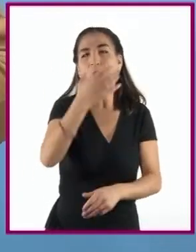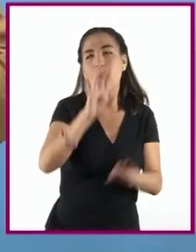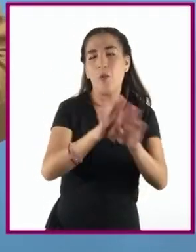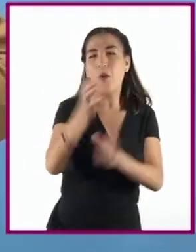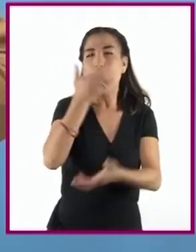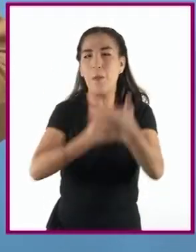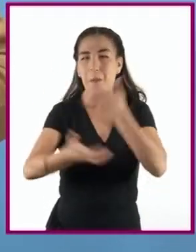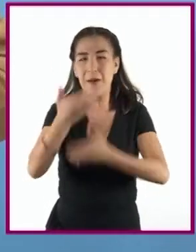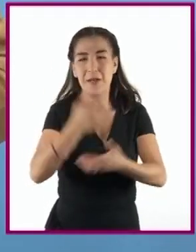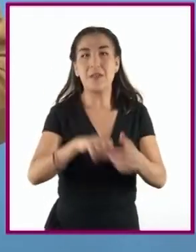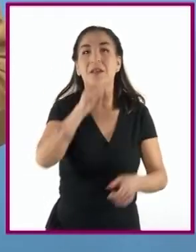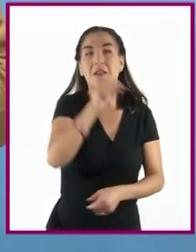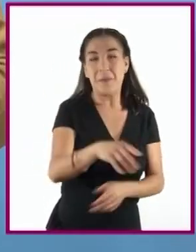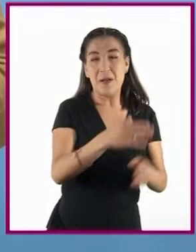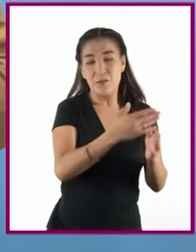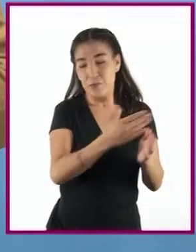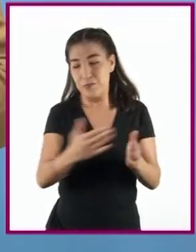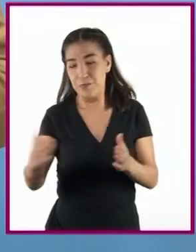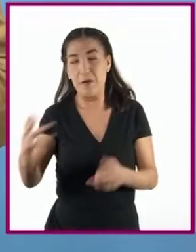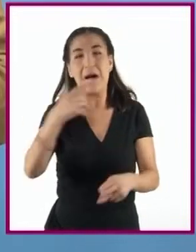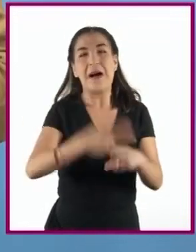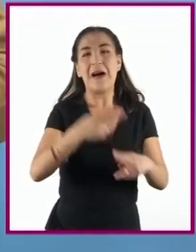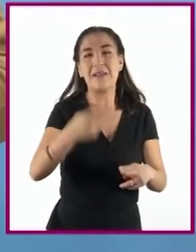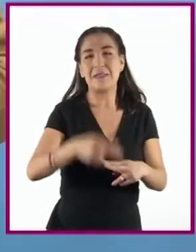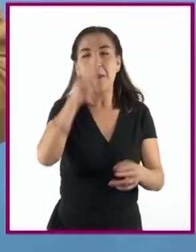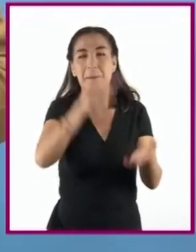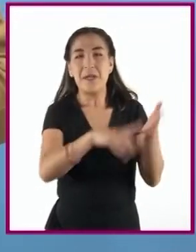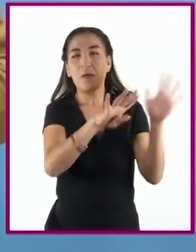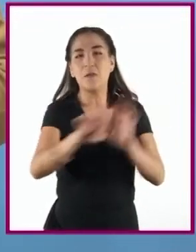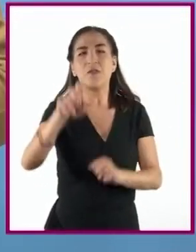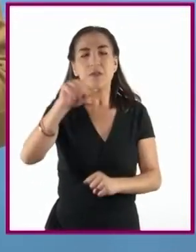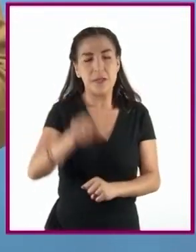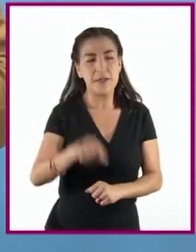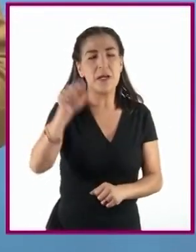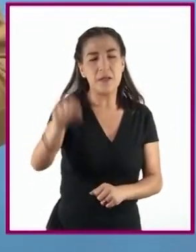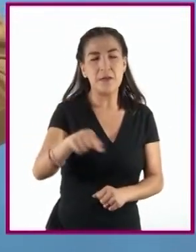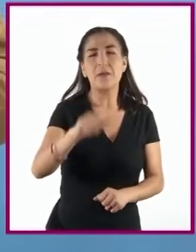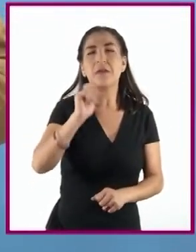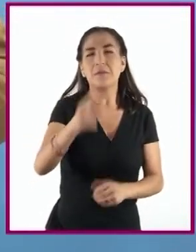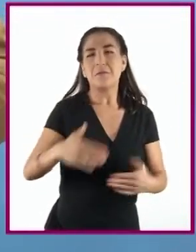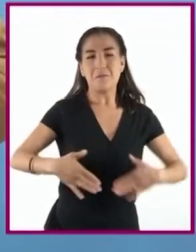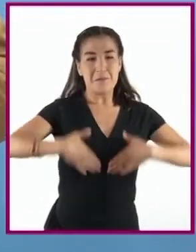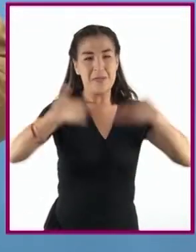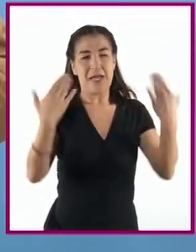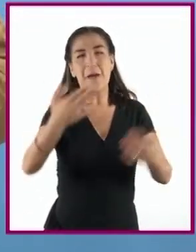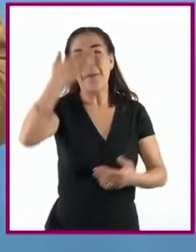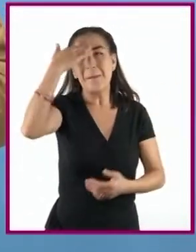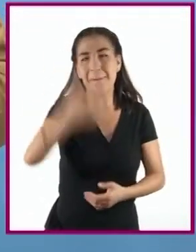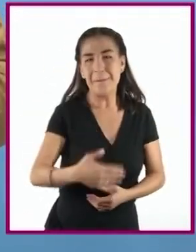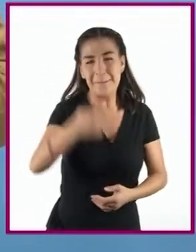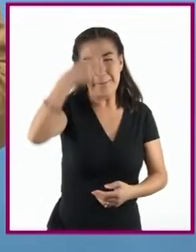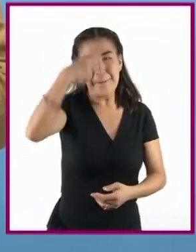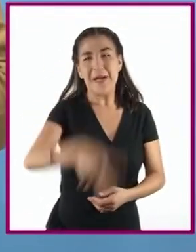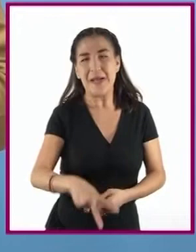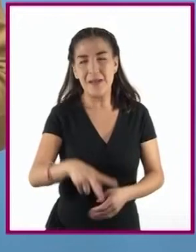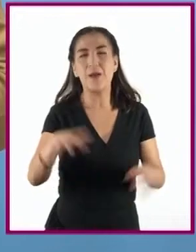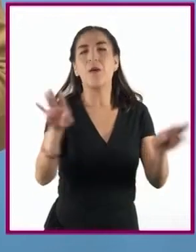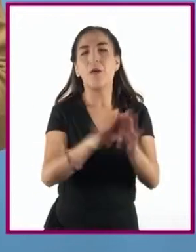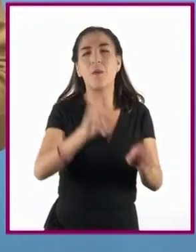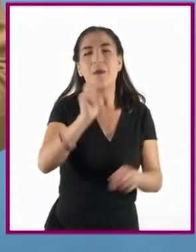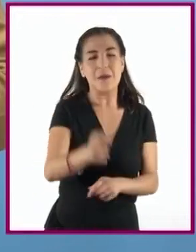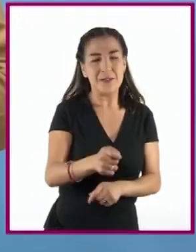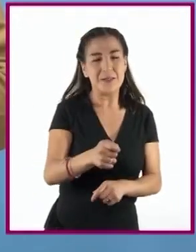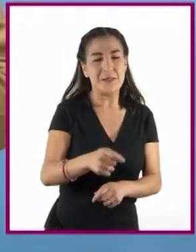que incluso abarcaría hasta la década de 1970, es conocido como el milagro mexicano o del crecimiento